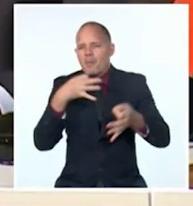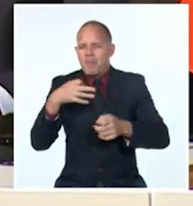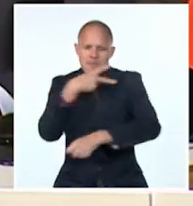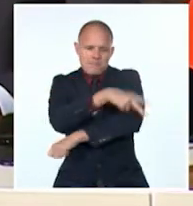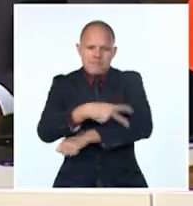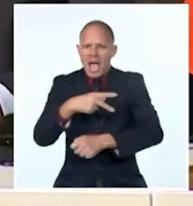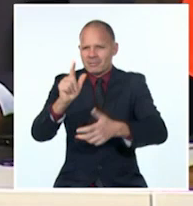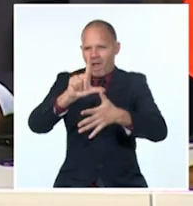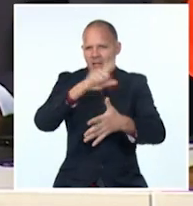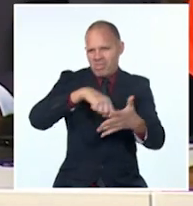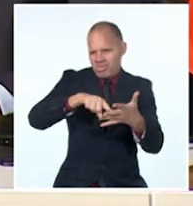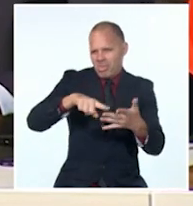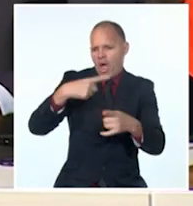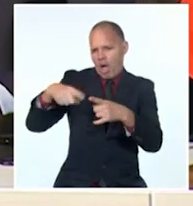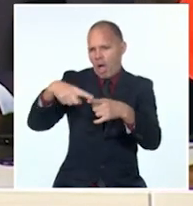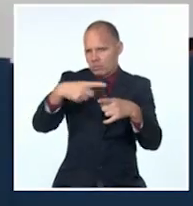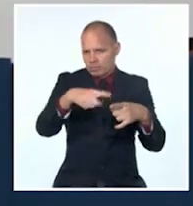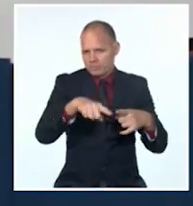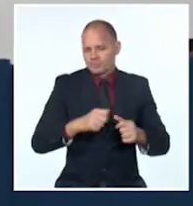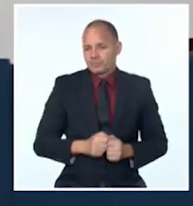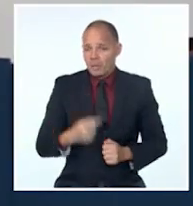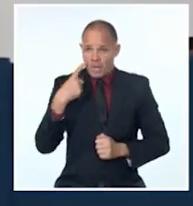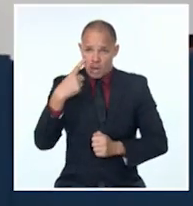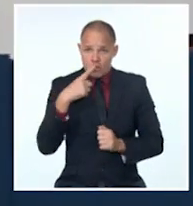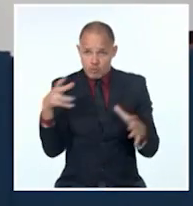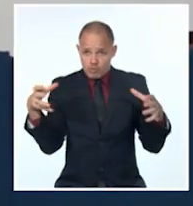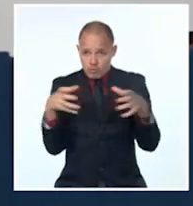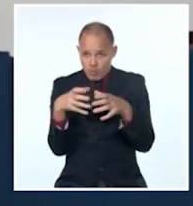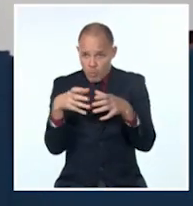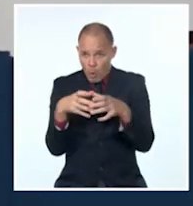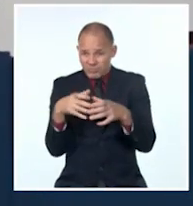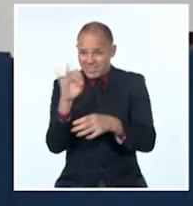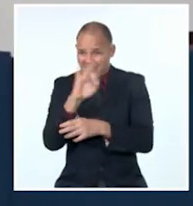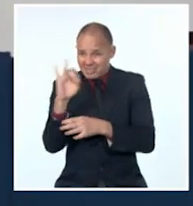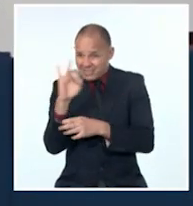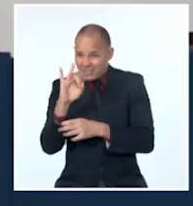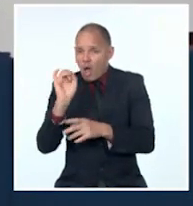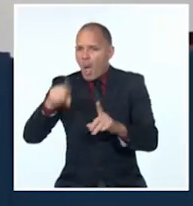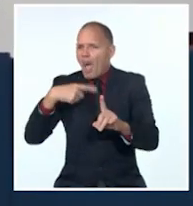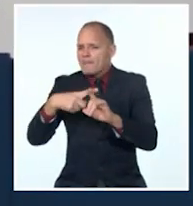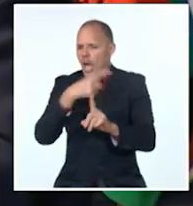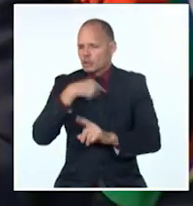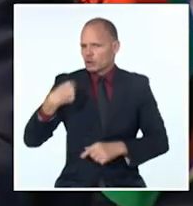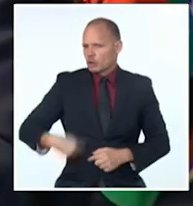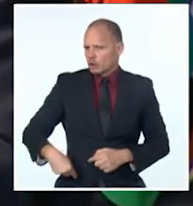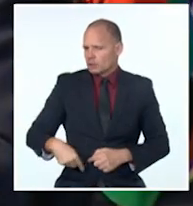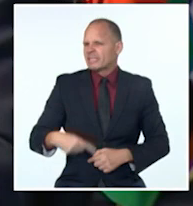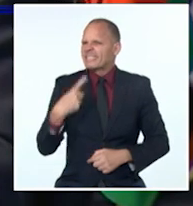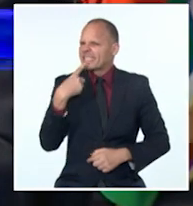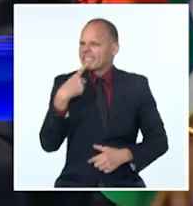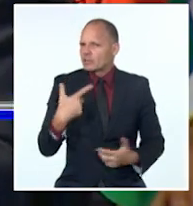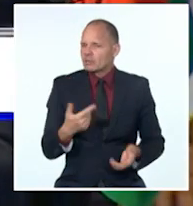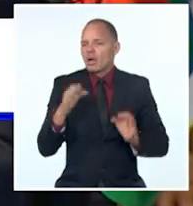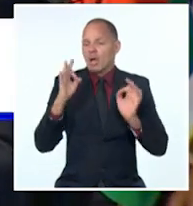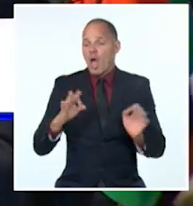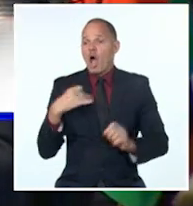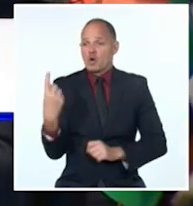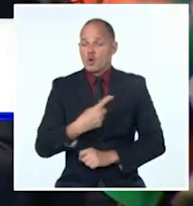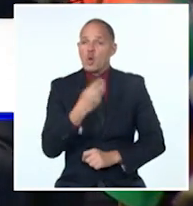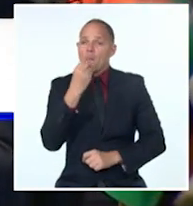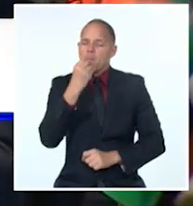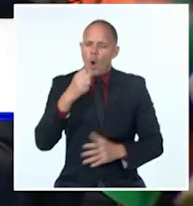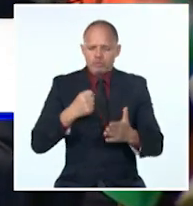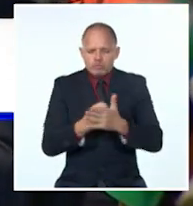El Grupo de los 77, China y los BRIC, tenemos la responsabilidad y la posibilidad de actuar por un cambio